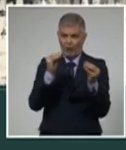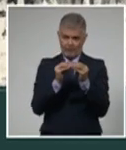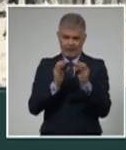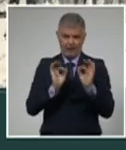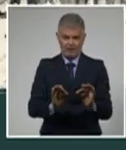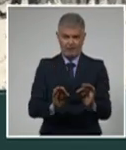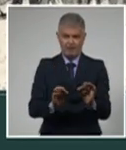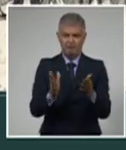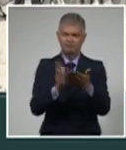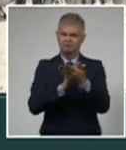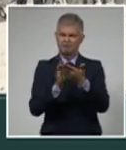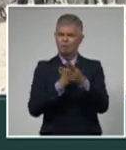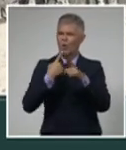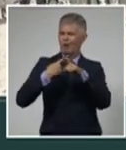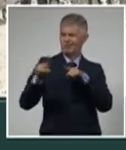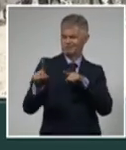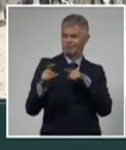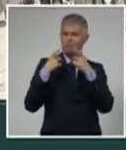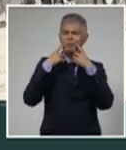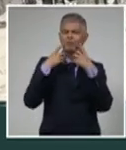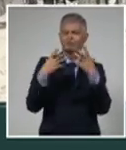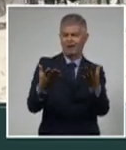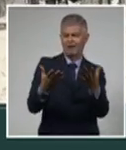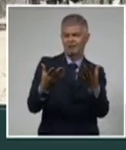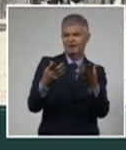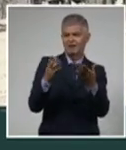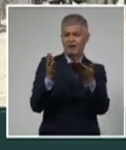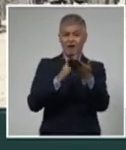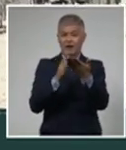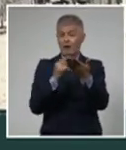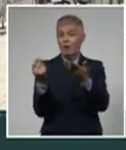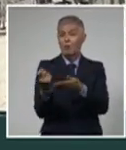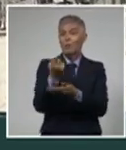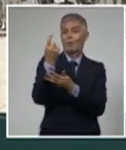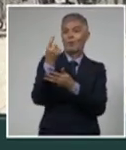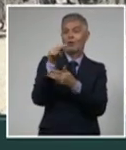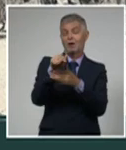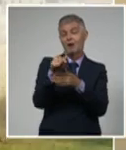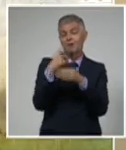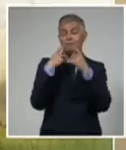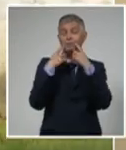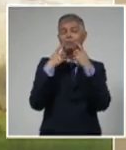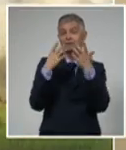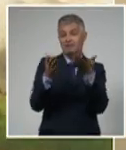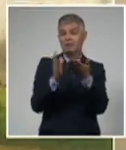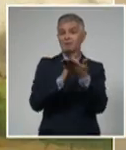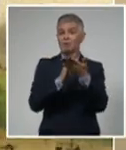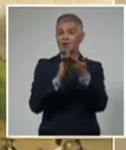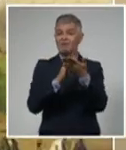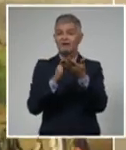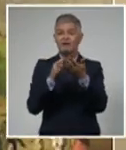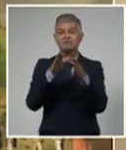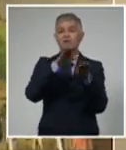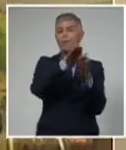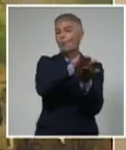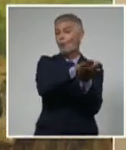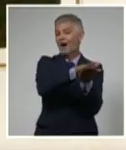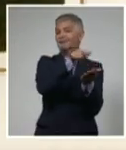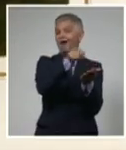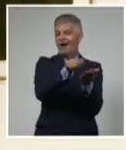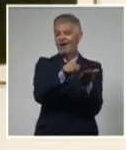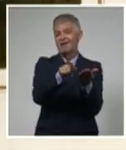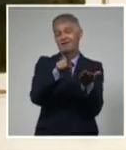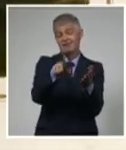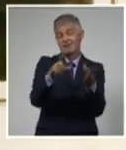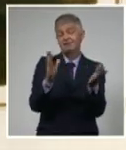libros raros y valiosos en ediciones facsimilares como estas joyas bibliográficas que se resguardan en la institución centenaria